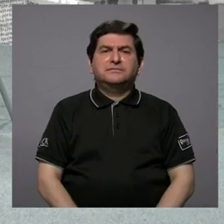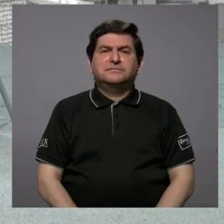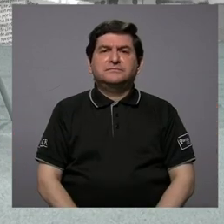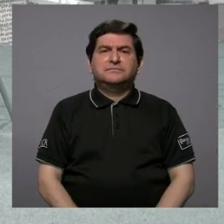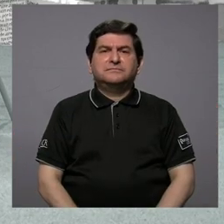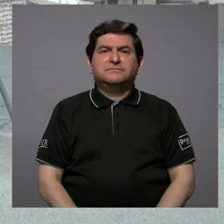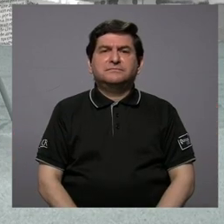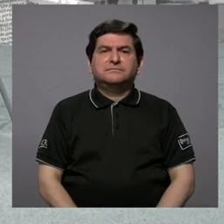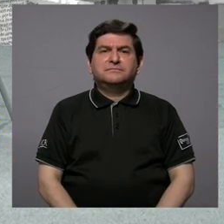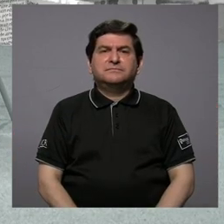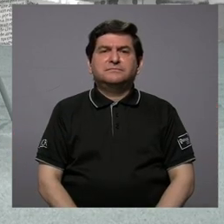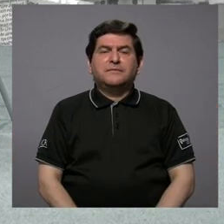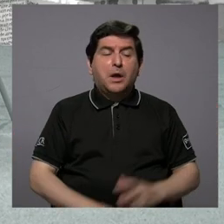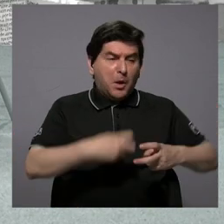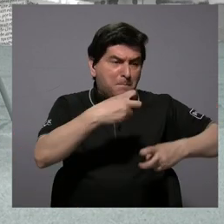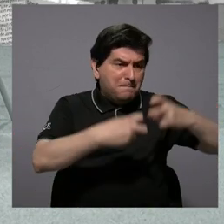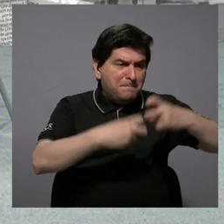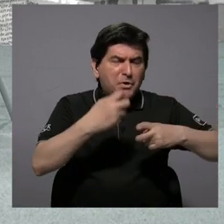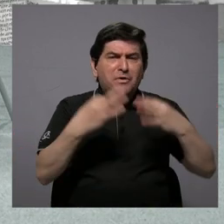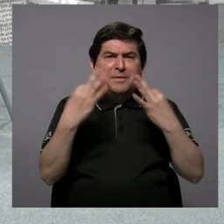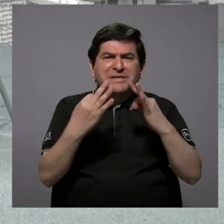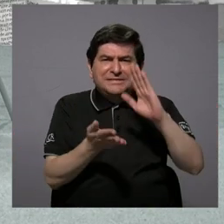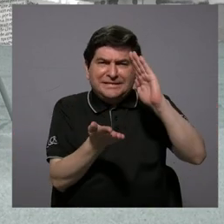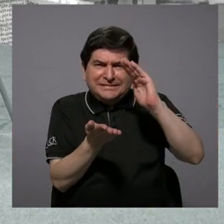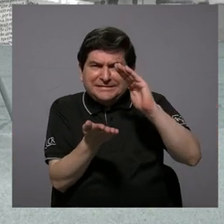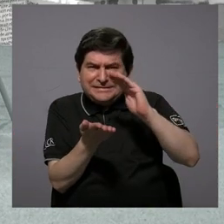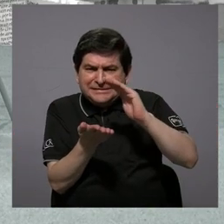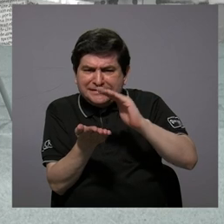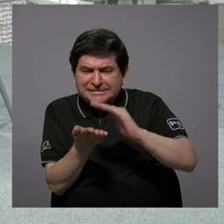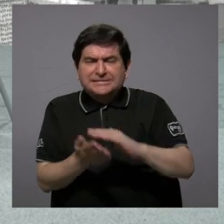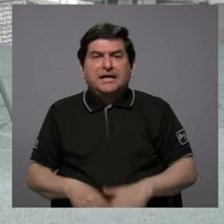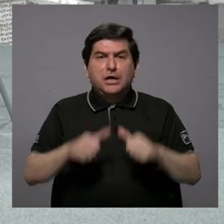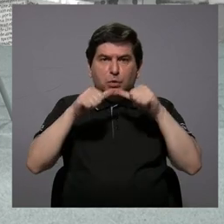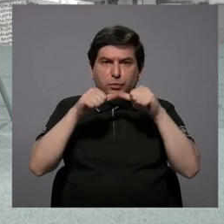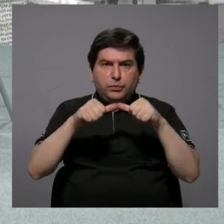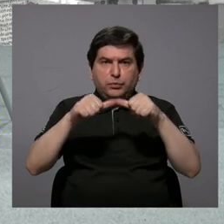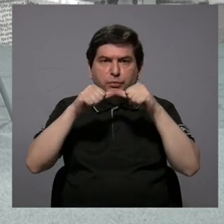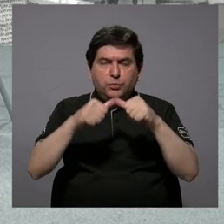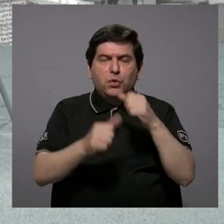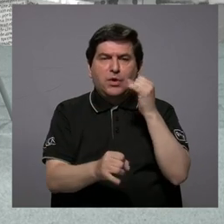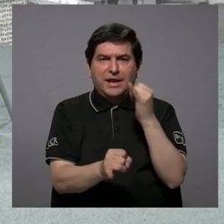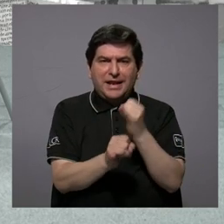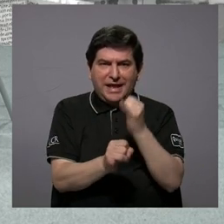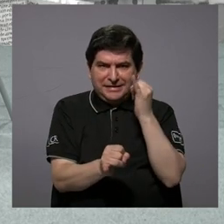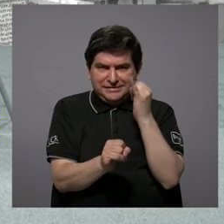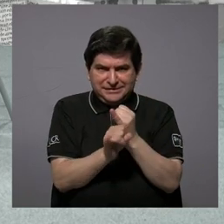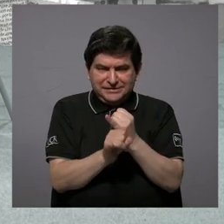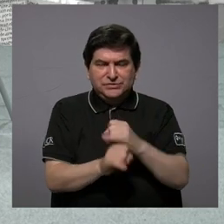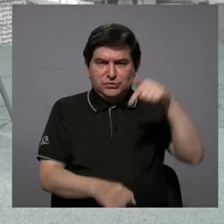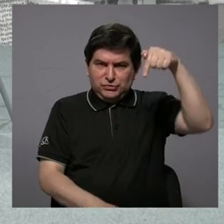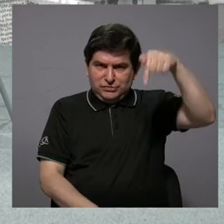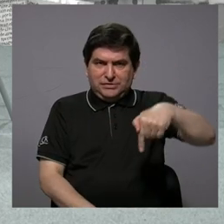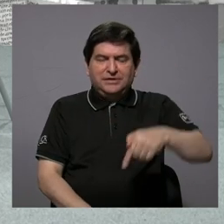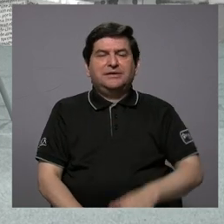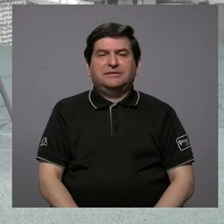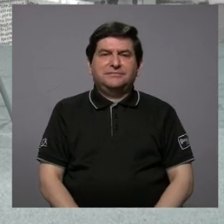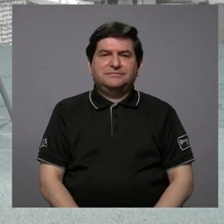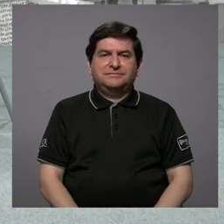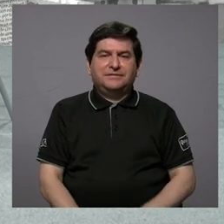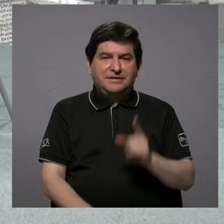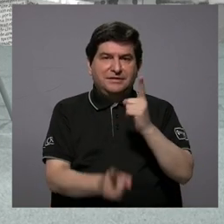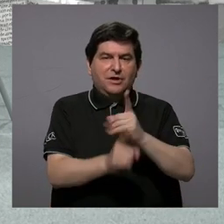que los problemas se aplacaran, para que siguiera la institucionalidad como